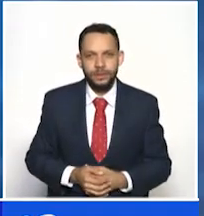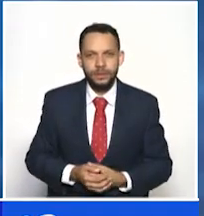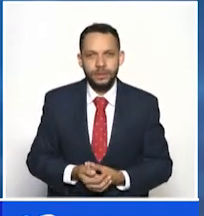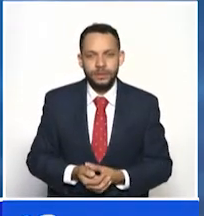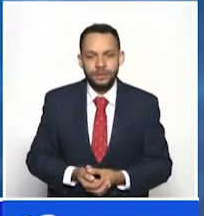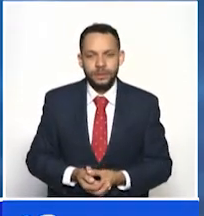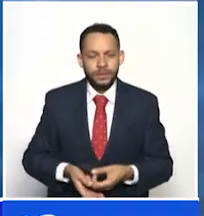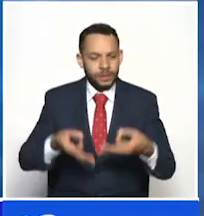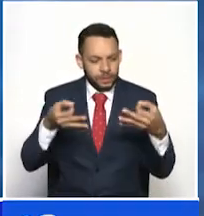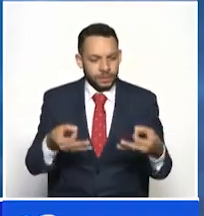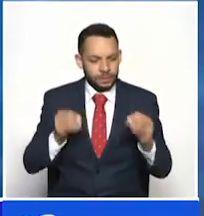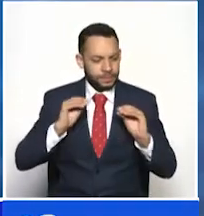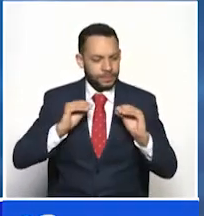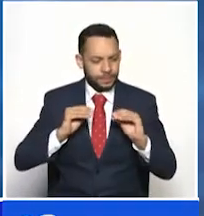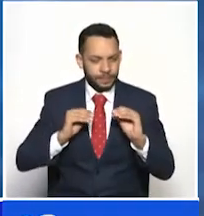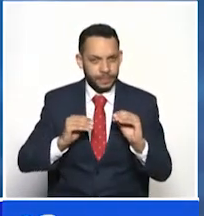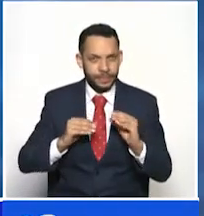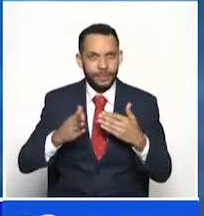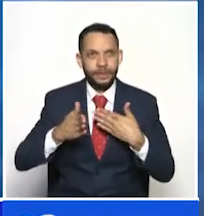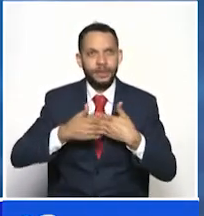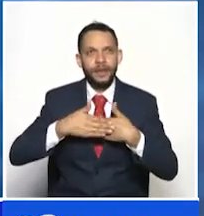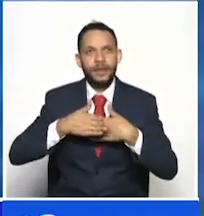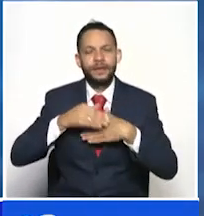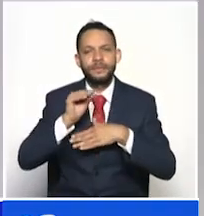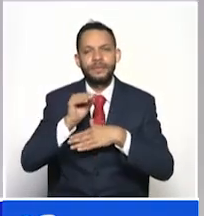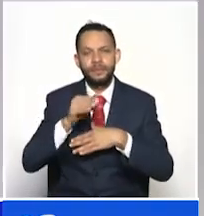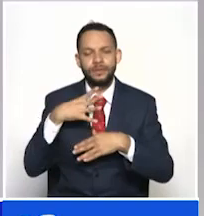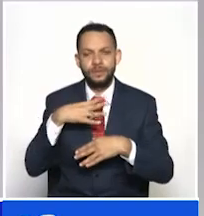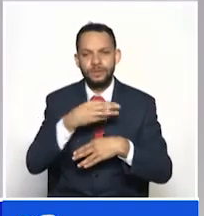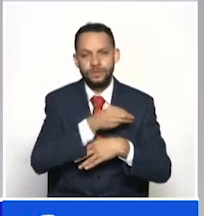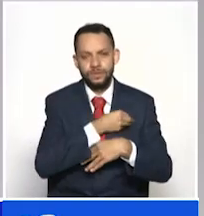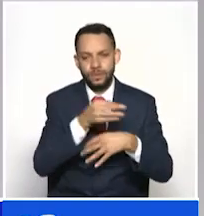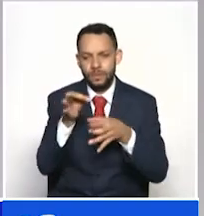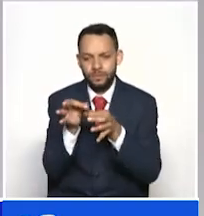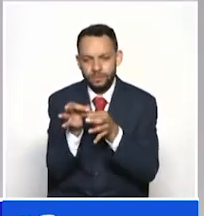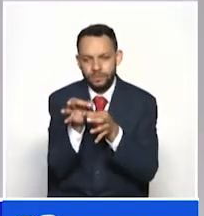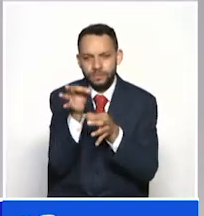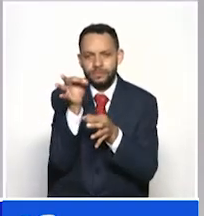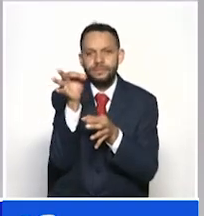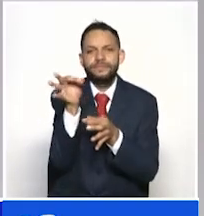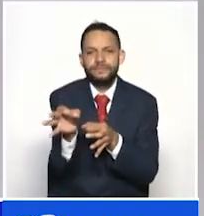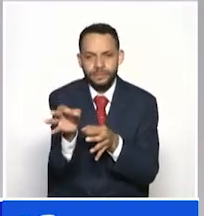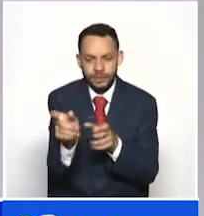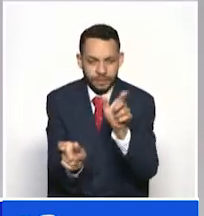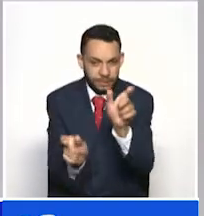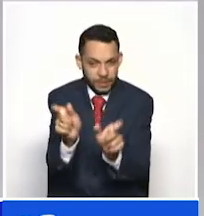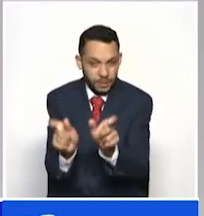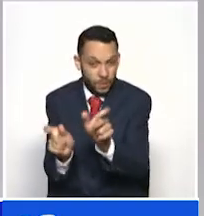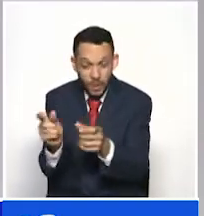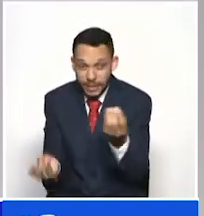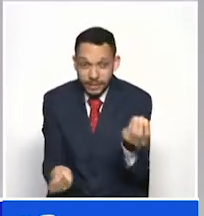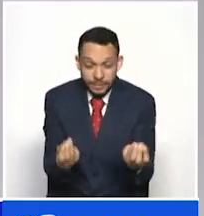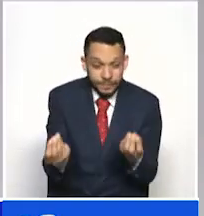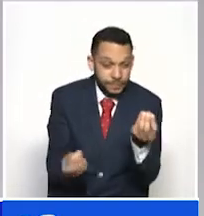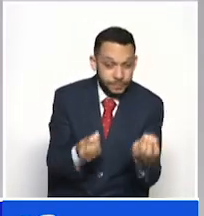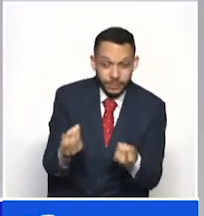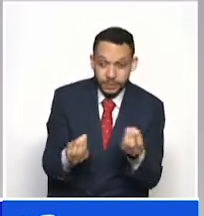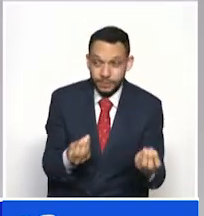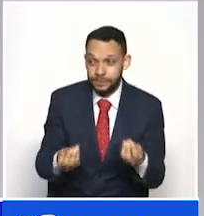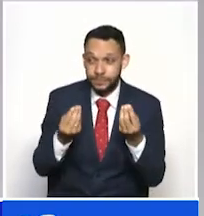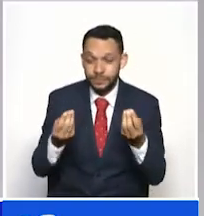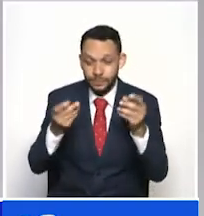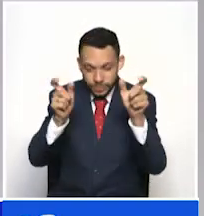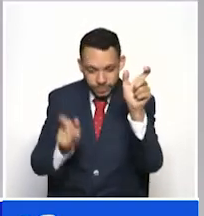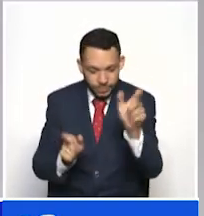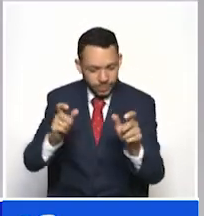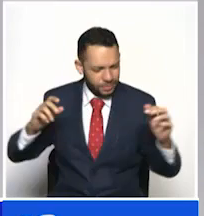Bueno, el llamado que el municipio de Salento es a que los eventos que se vayan a realizar no sean masivos